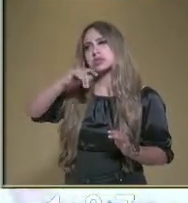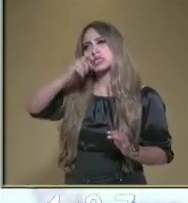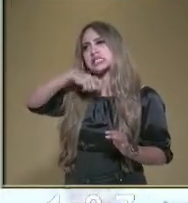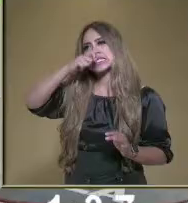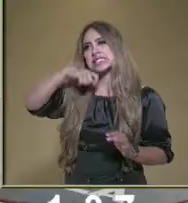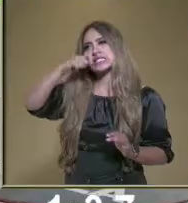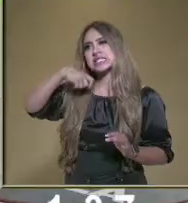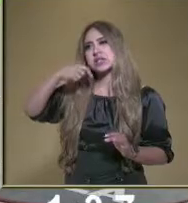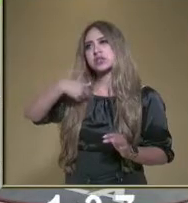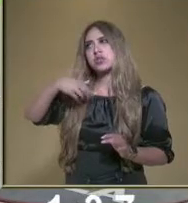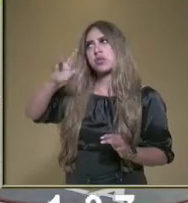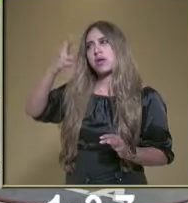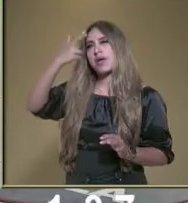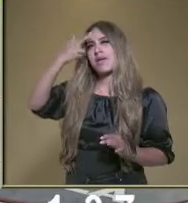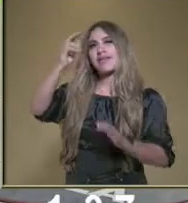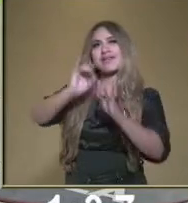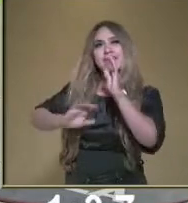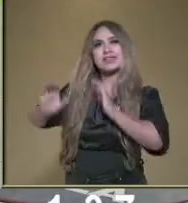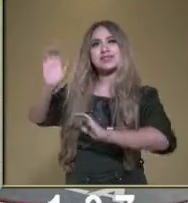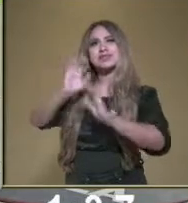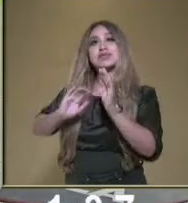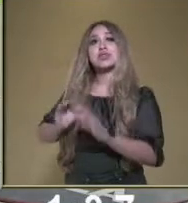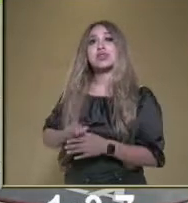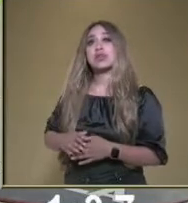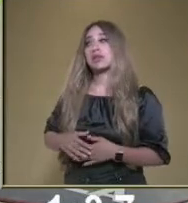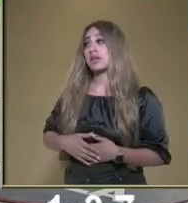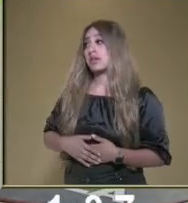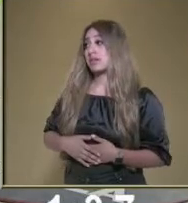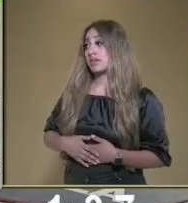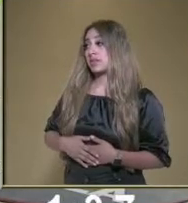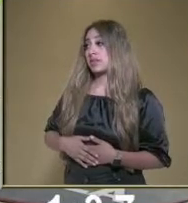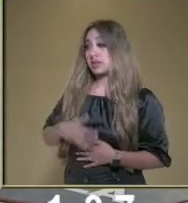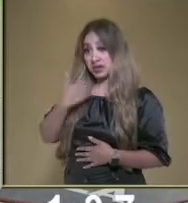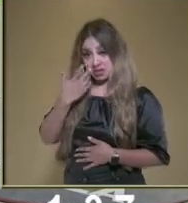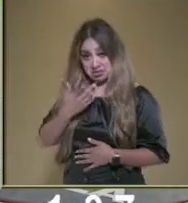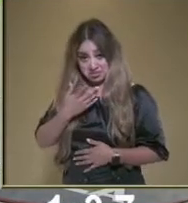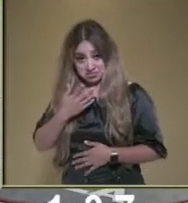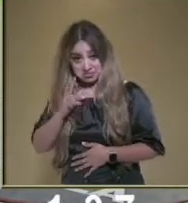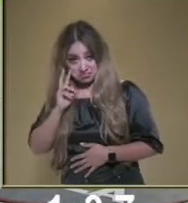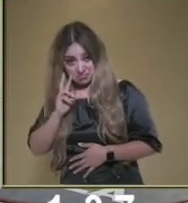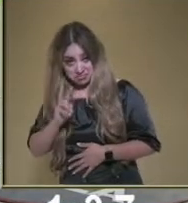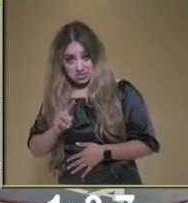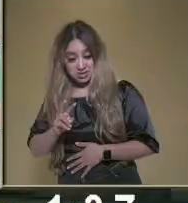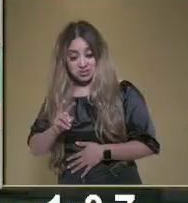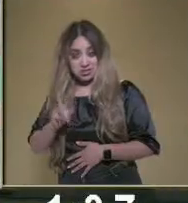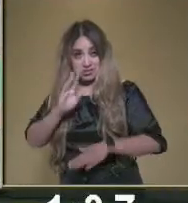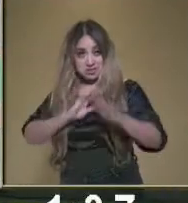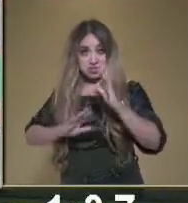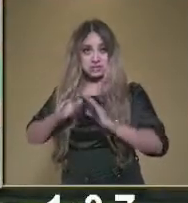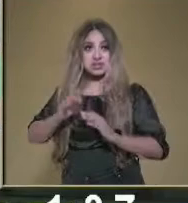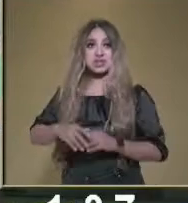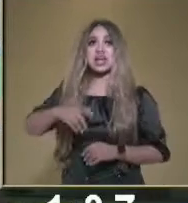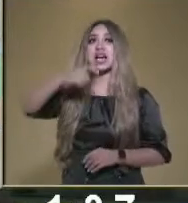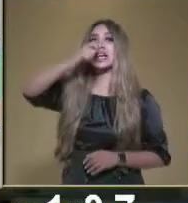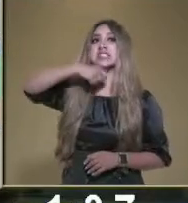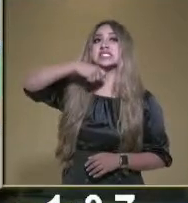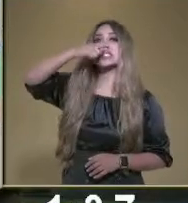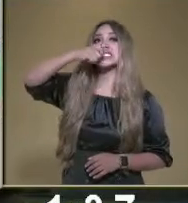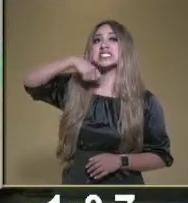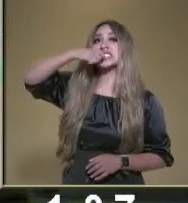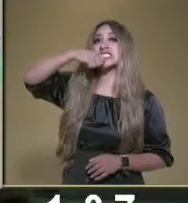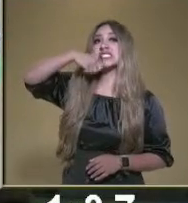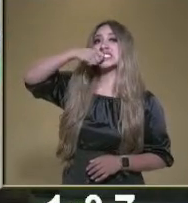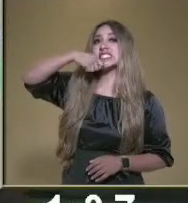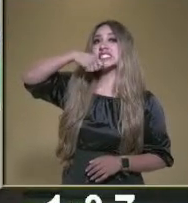enseñaron en el kinder. ¿Cuál canción? ¿Quieres escucharla? Sí. Los dientes de arriba se cepillan hacia